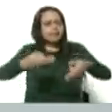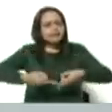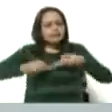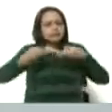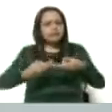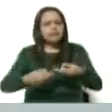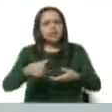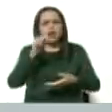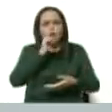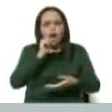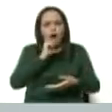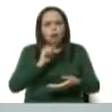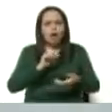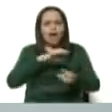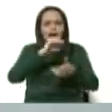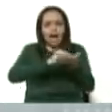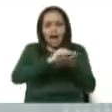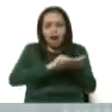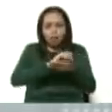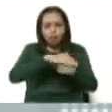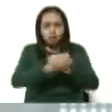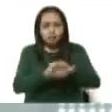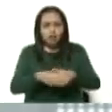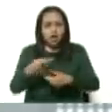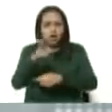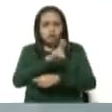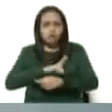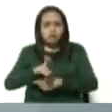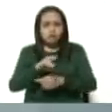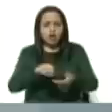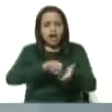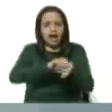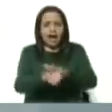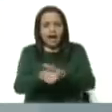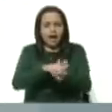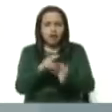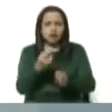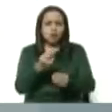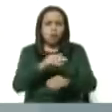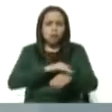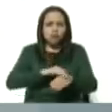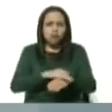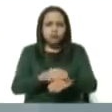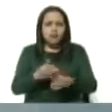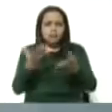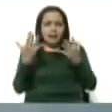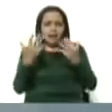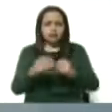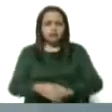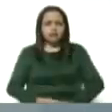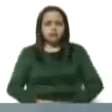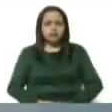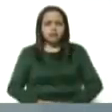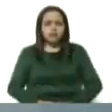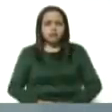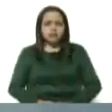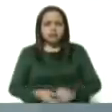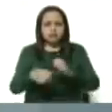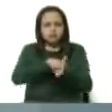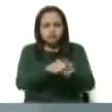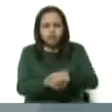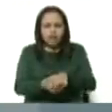con agua jabón la utilización del alcohol para las manos con la proporción de alcohol de más del